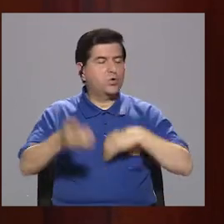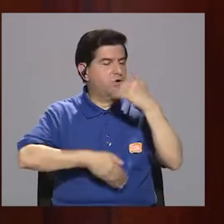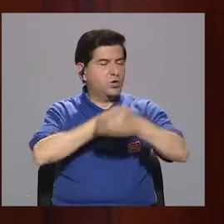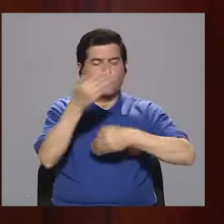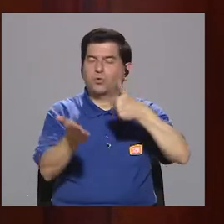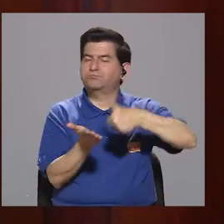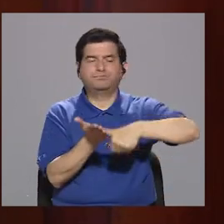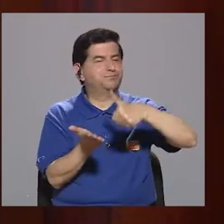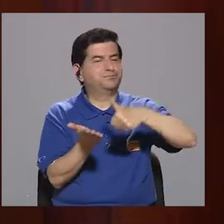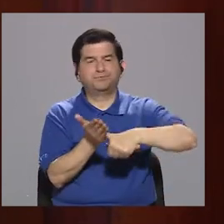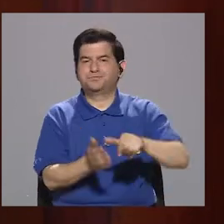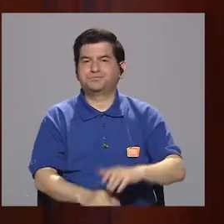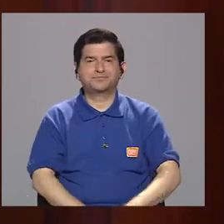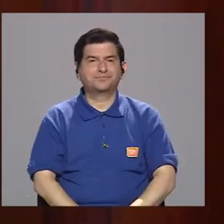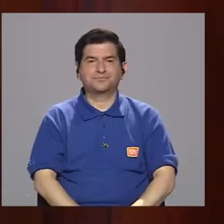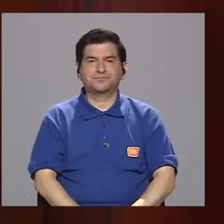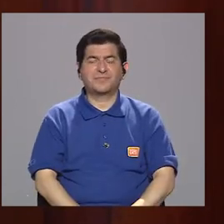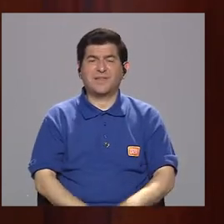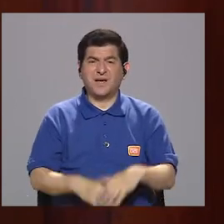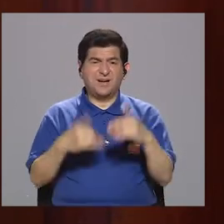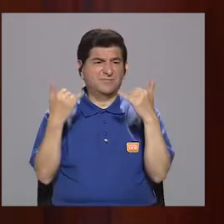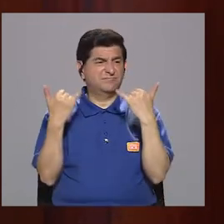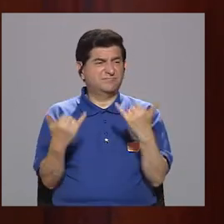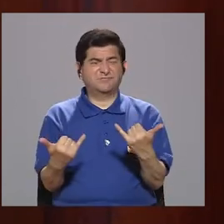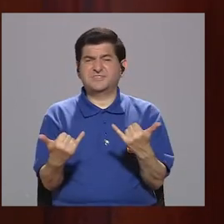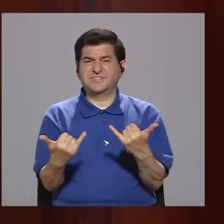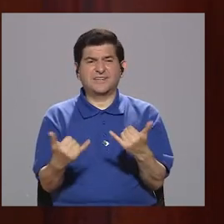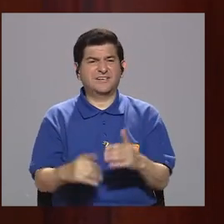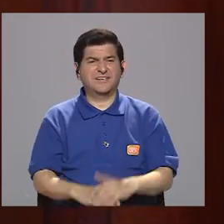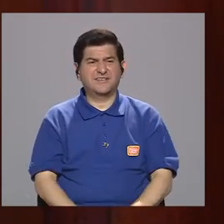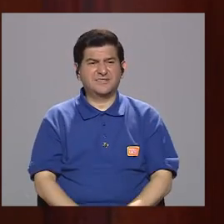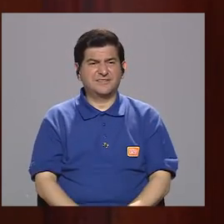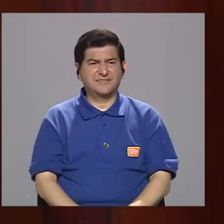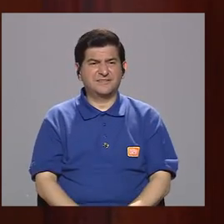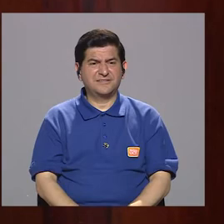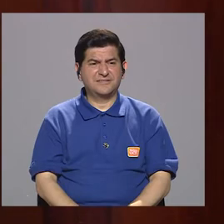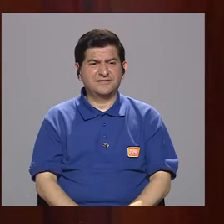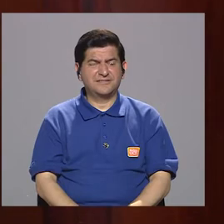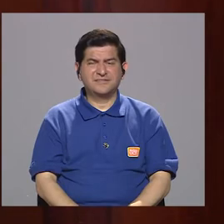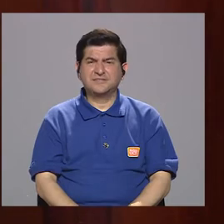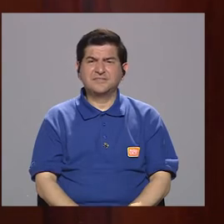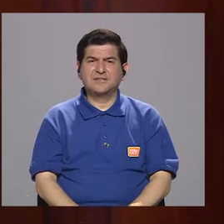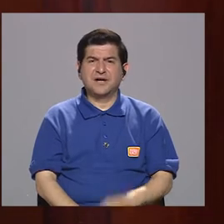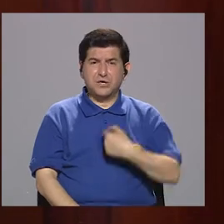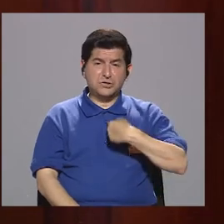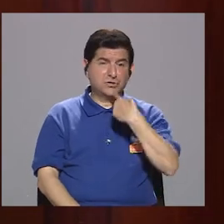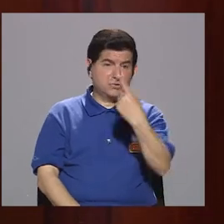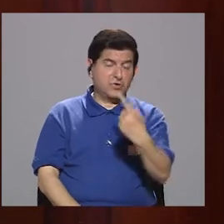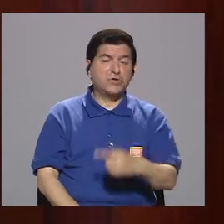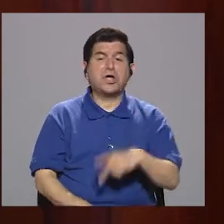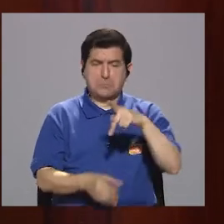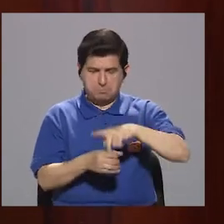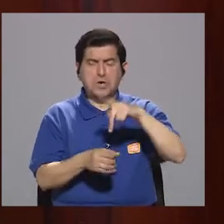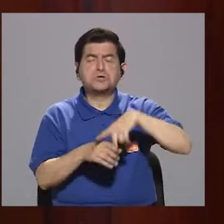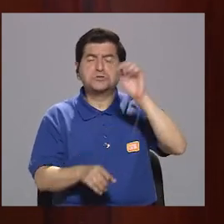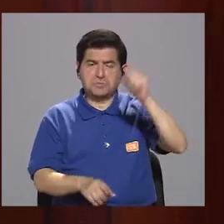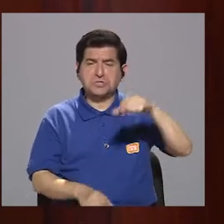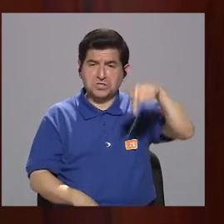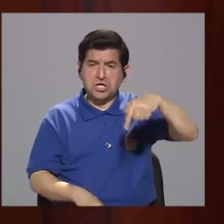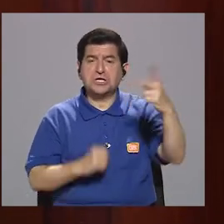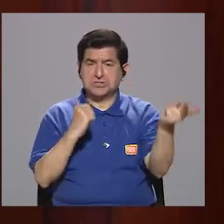proceso electoral. Este, ya hace, cuando anuncié que iba a participar